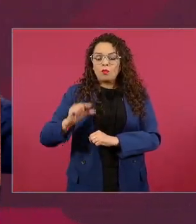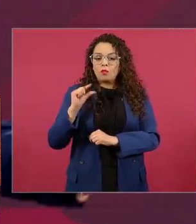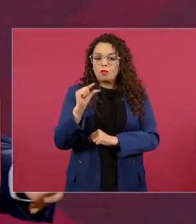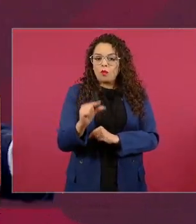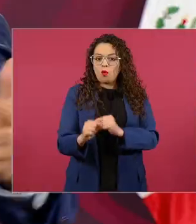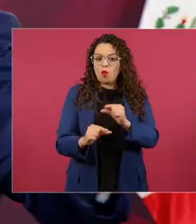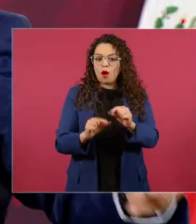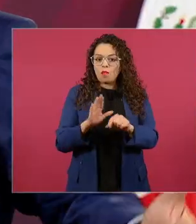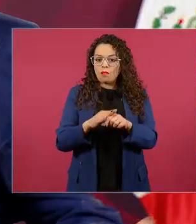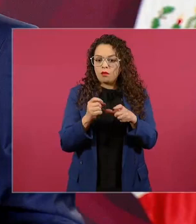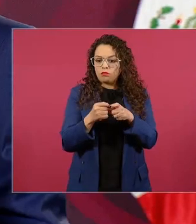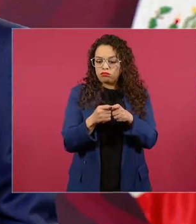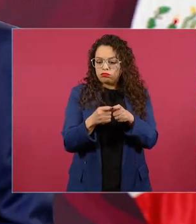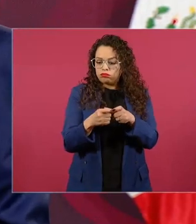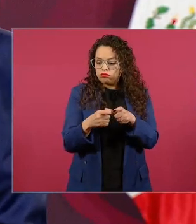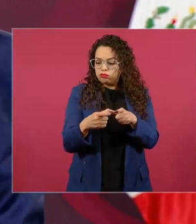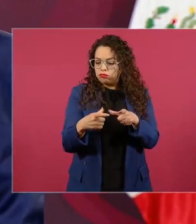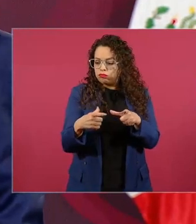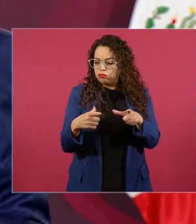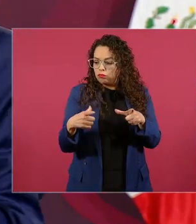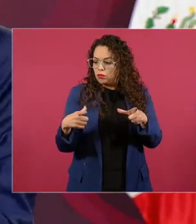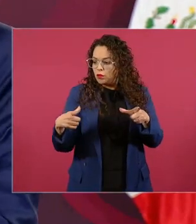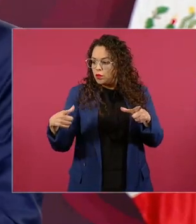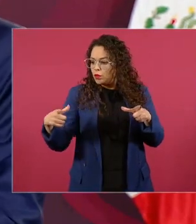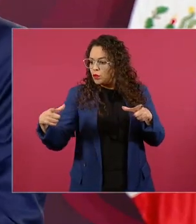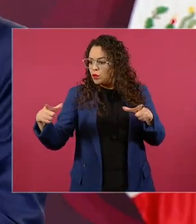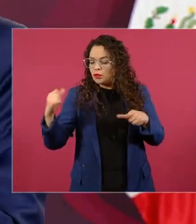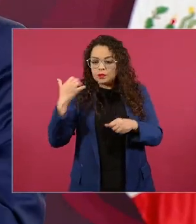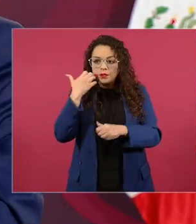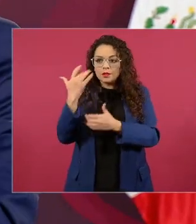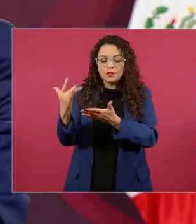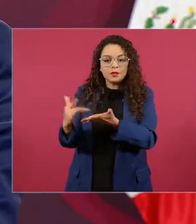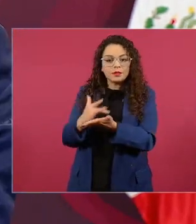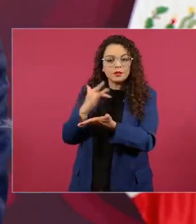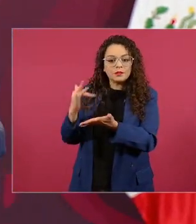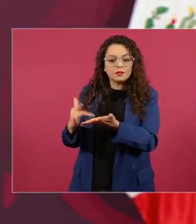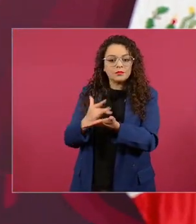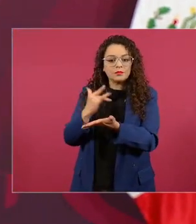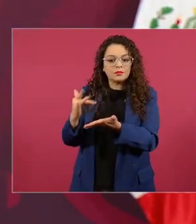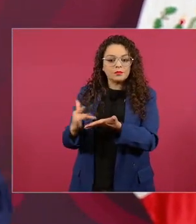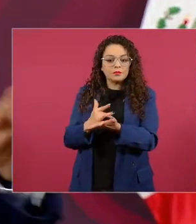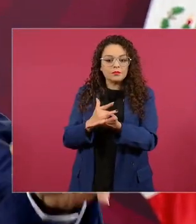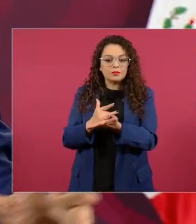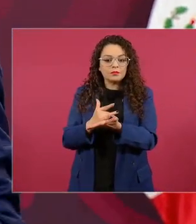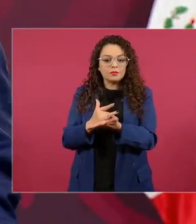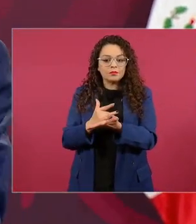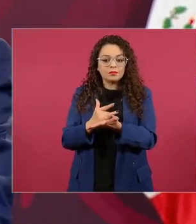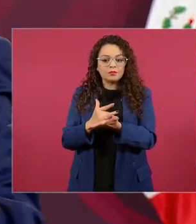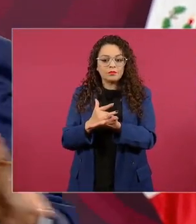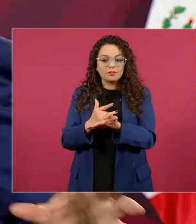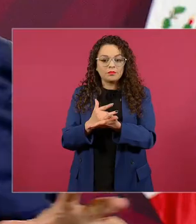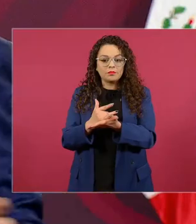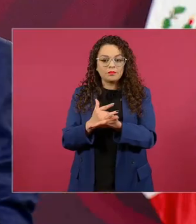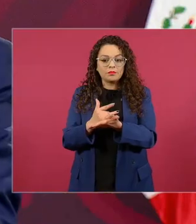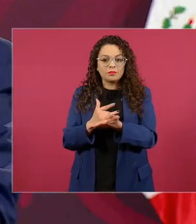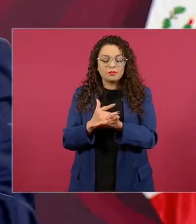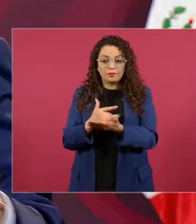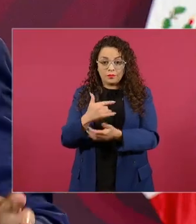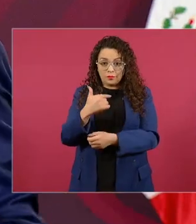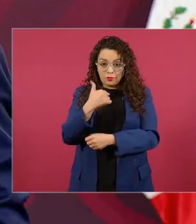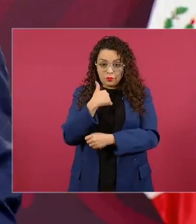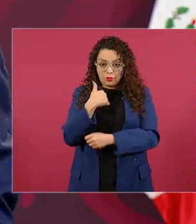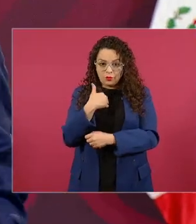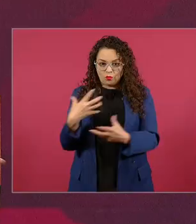sin embargo como hice una campaña abajo con la gente